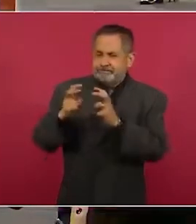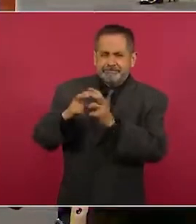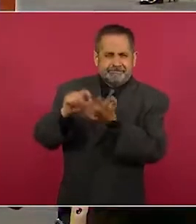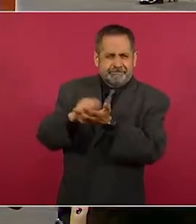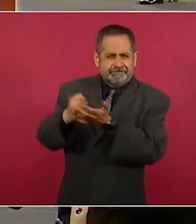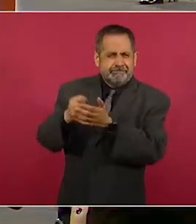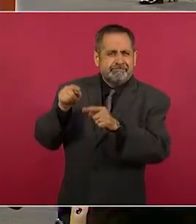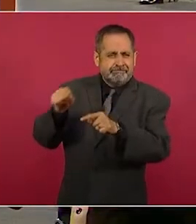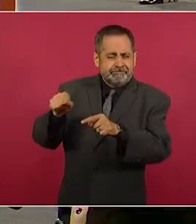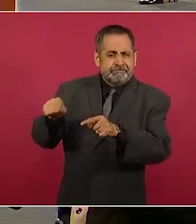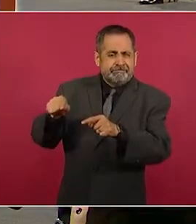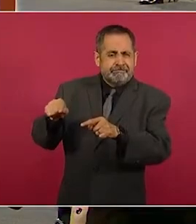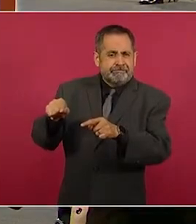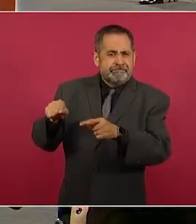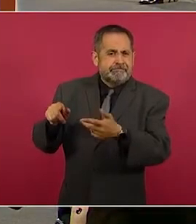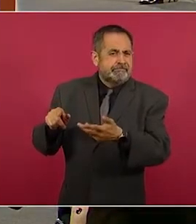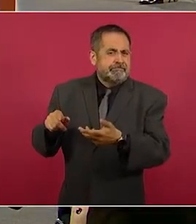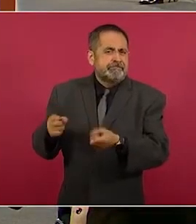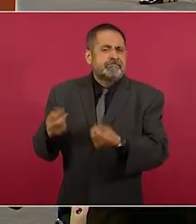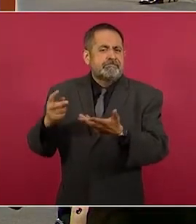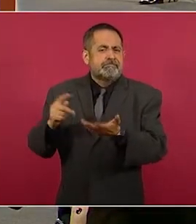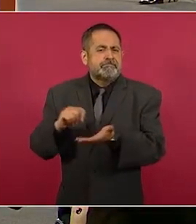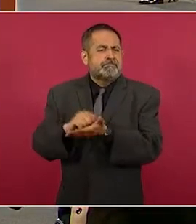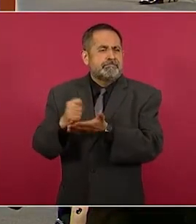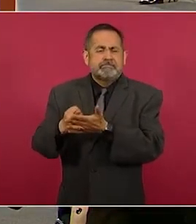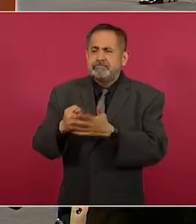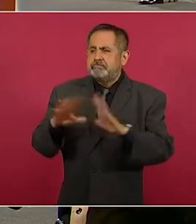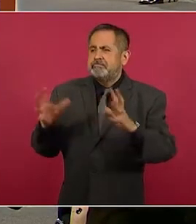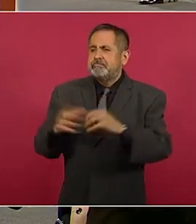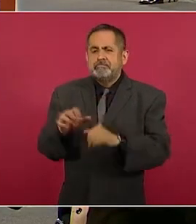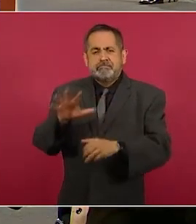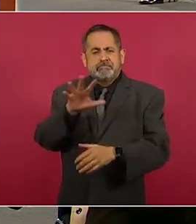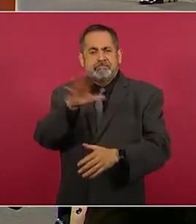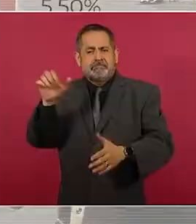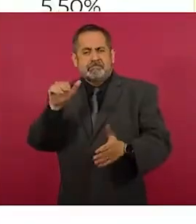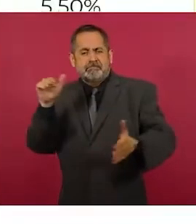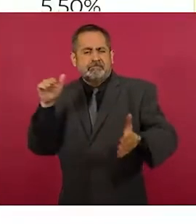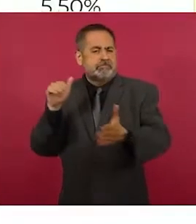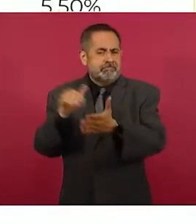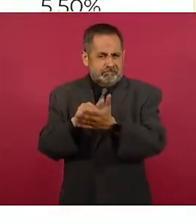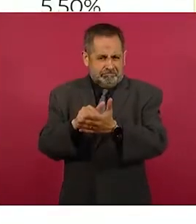Tamaulipas, casi 500 mil participaron,